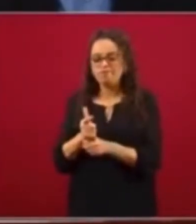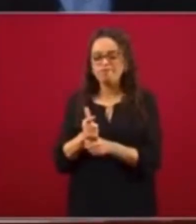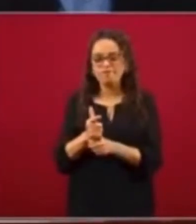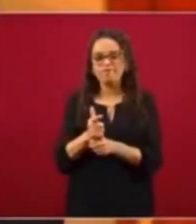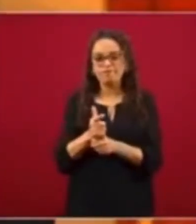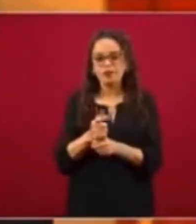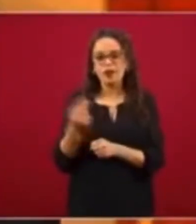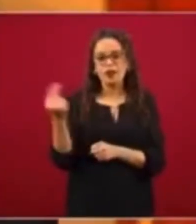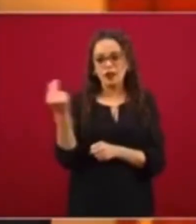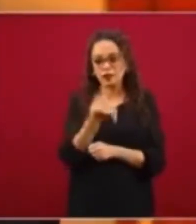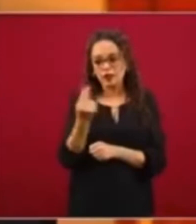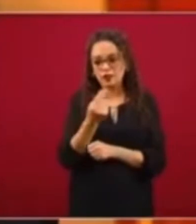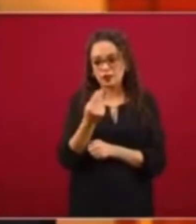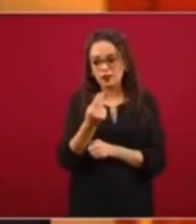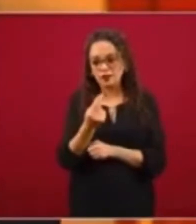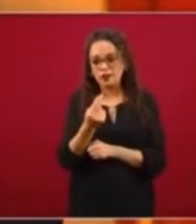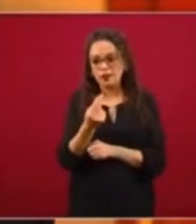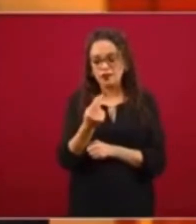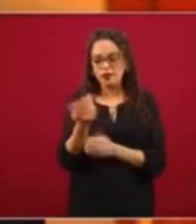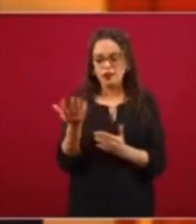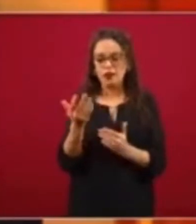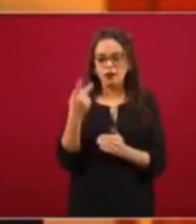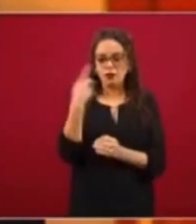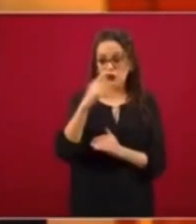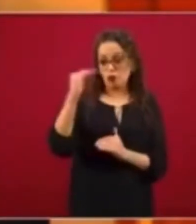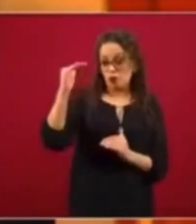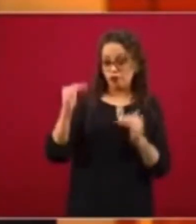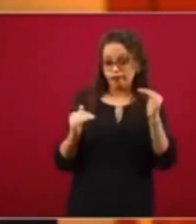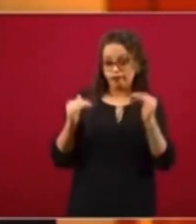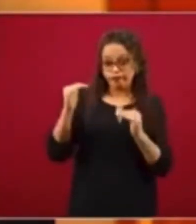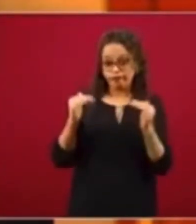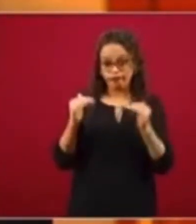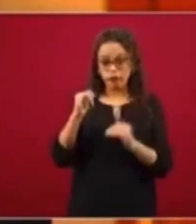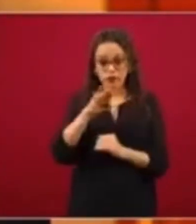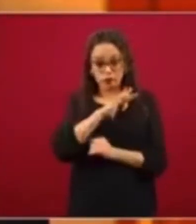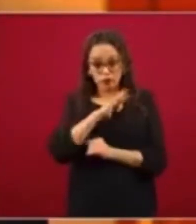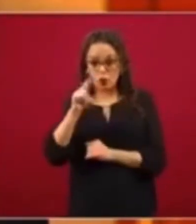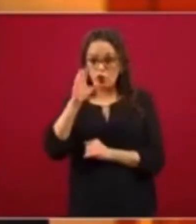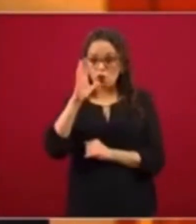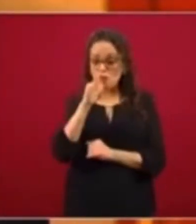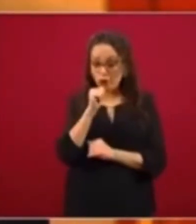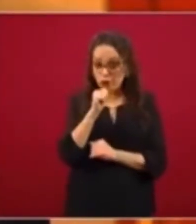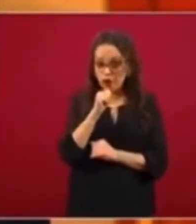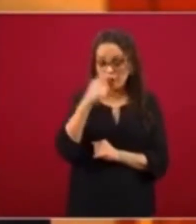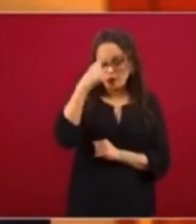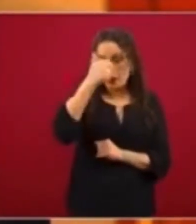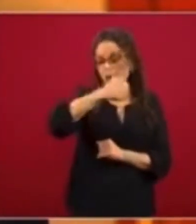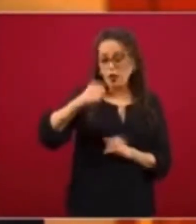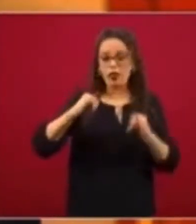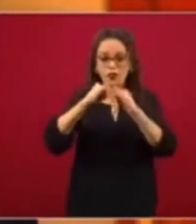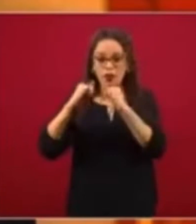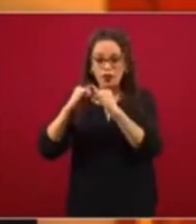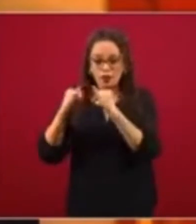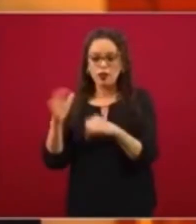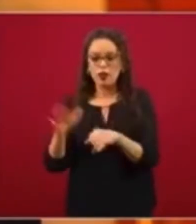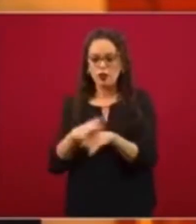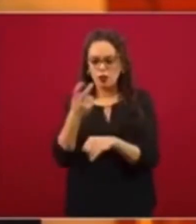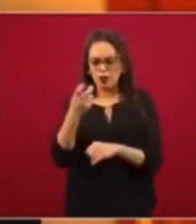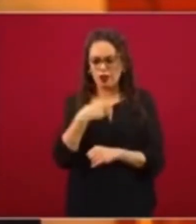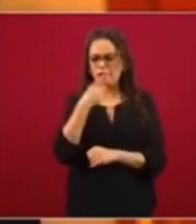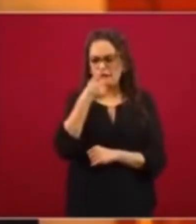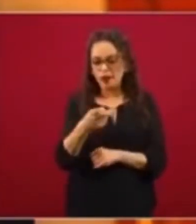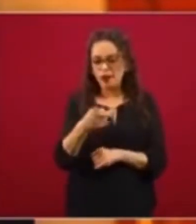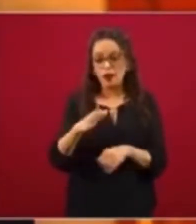logrando unificar la capacidad de las instituciones. ¿Por qué menciono este antecedente? Porque evidentemente la epidemia de COVID,